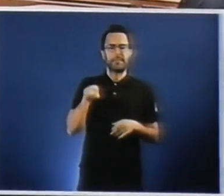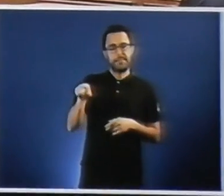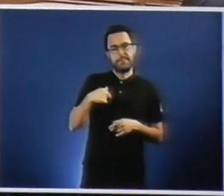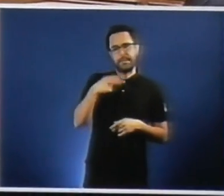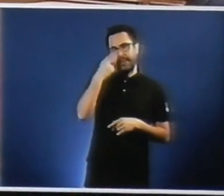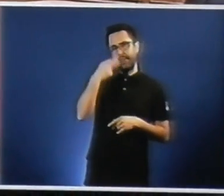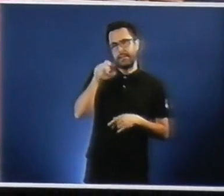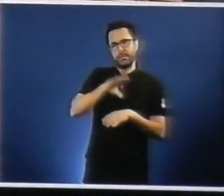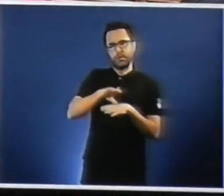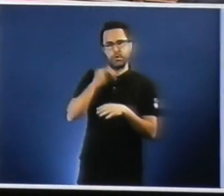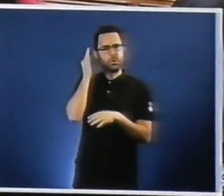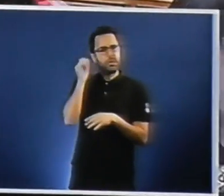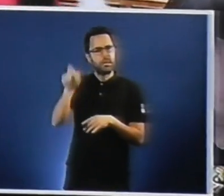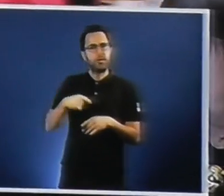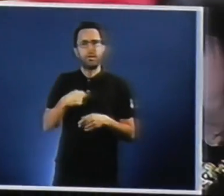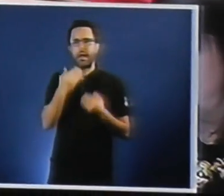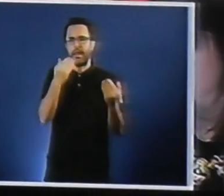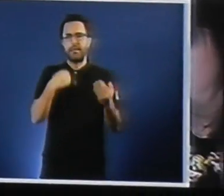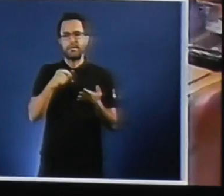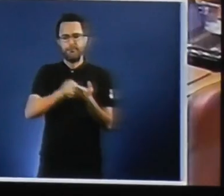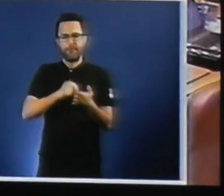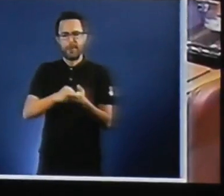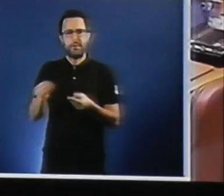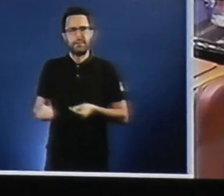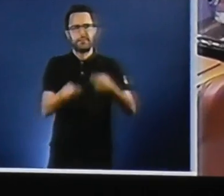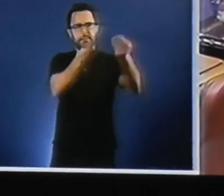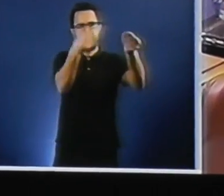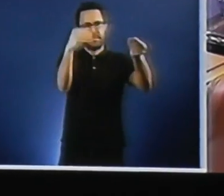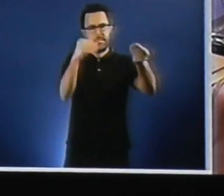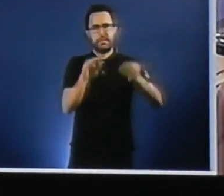moitas gracias e entrego ya sin acto gracias secretaria